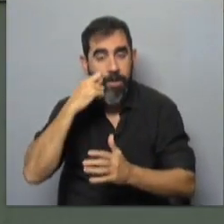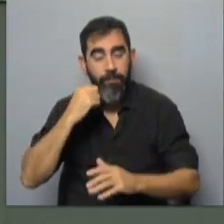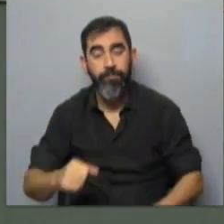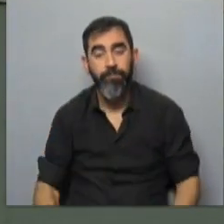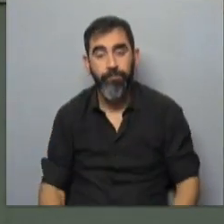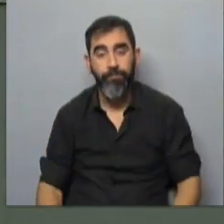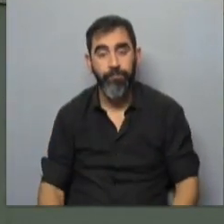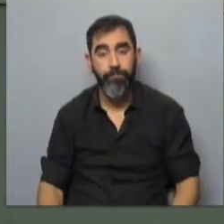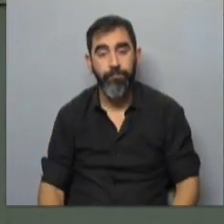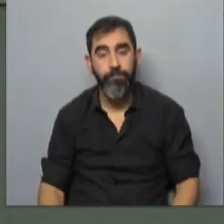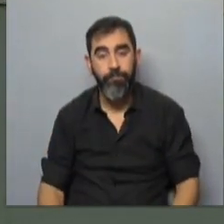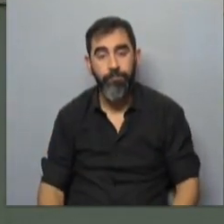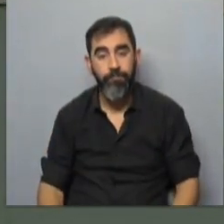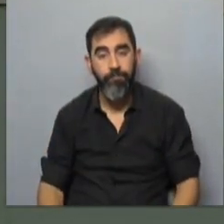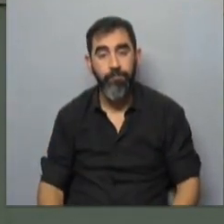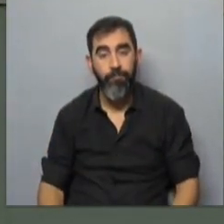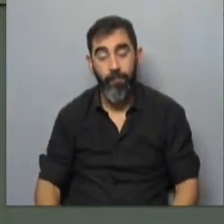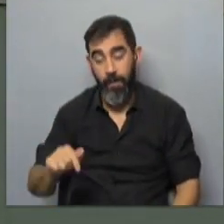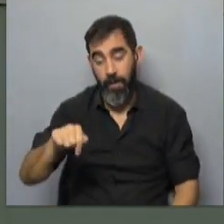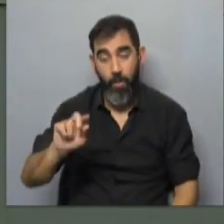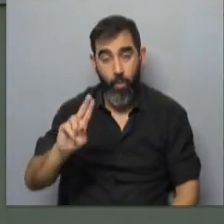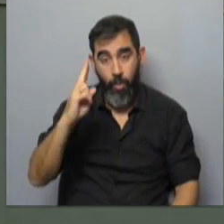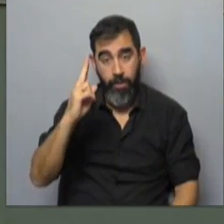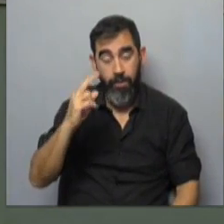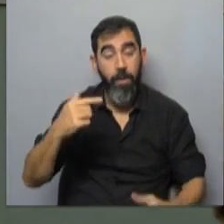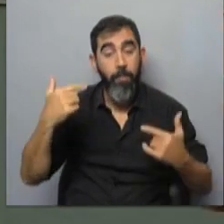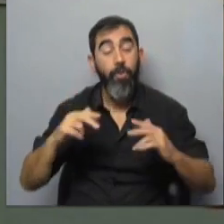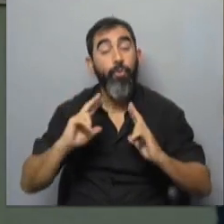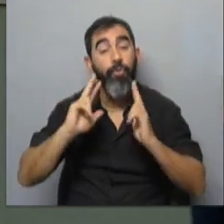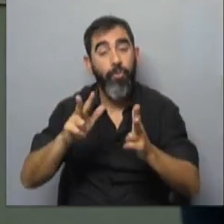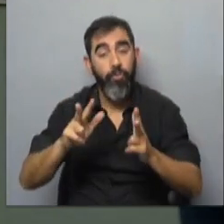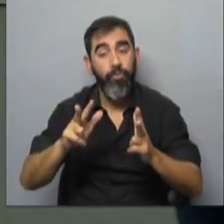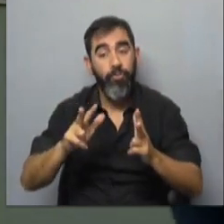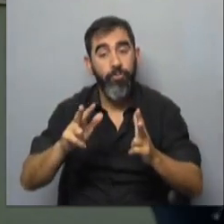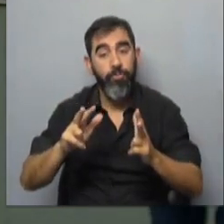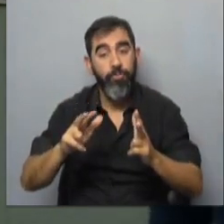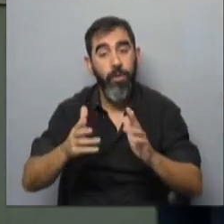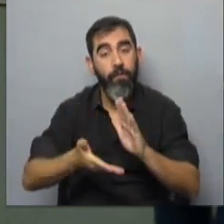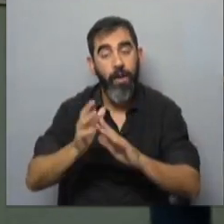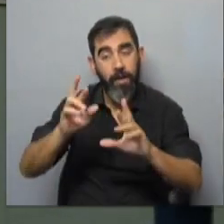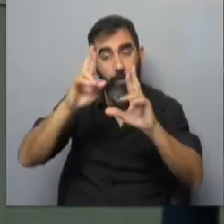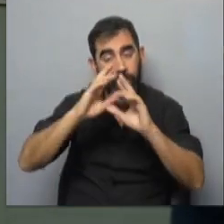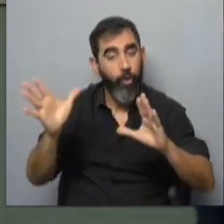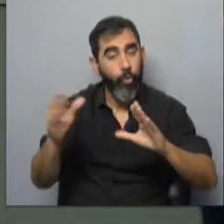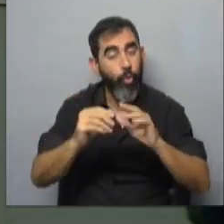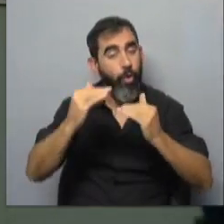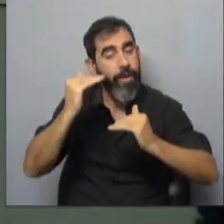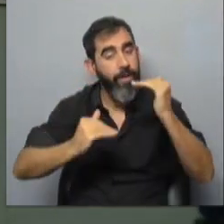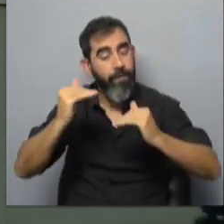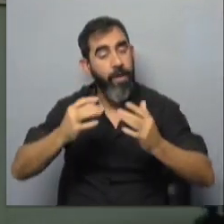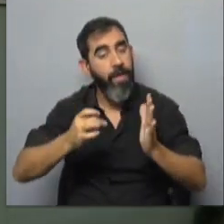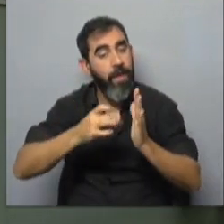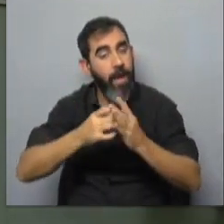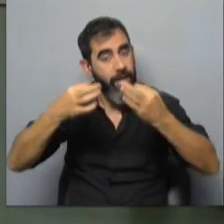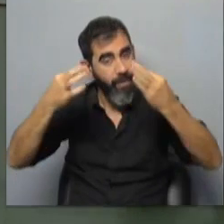de cortes con hueso en el mercado local. El ministro aseguró que se va a cumplir con todos los estándares para asegurarse de que